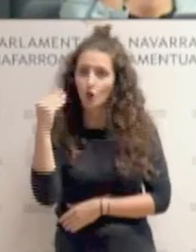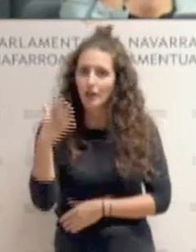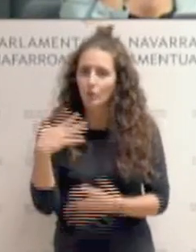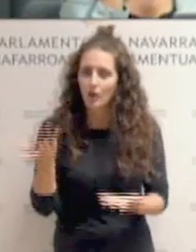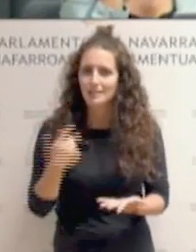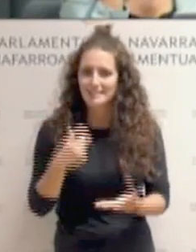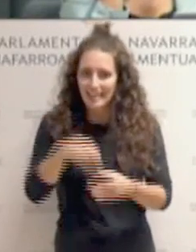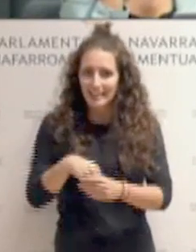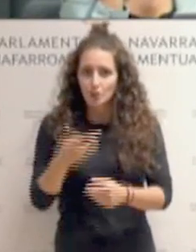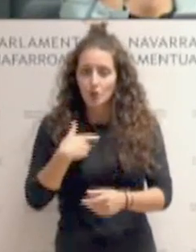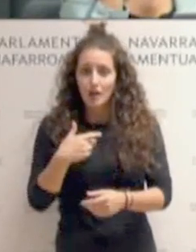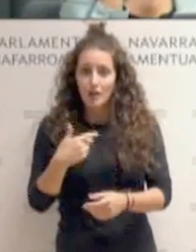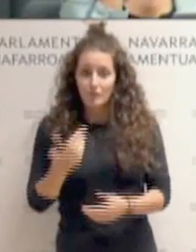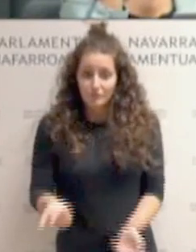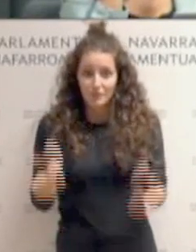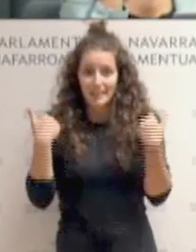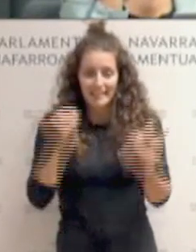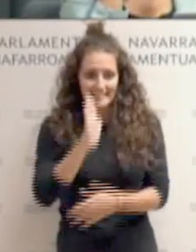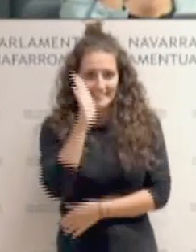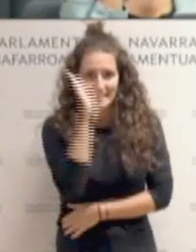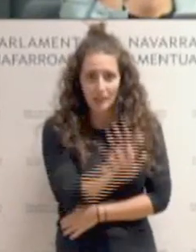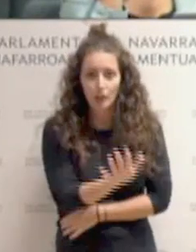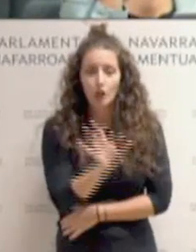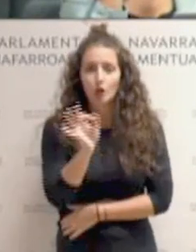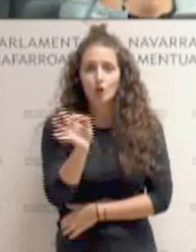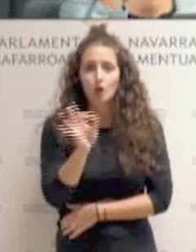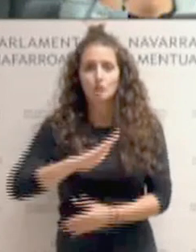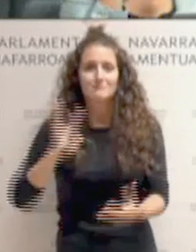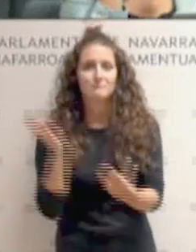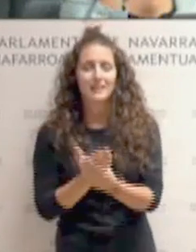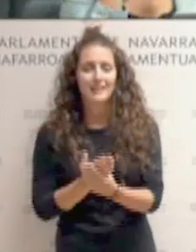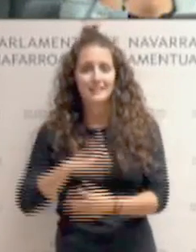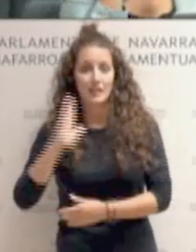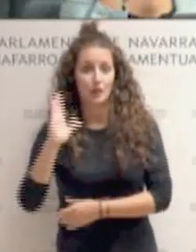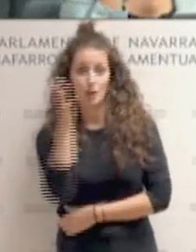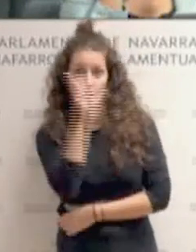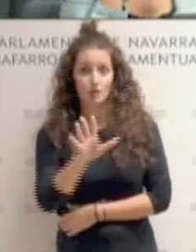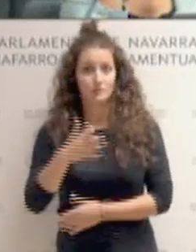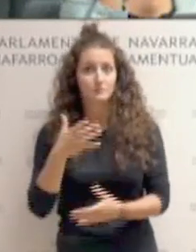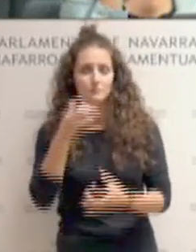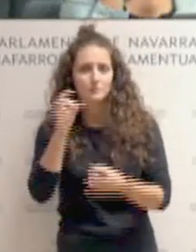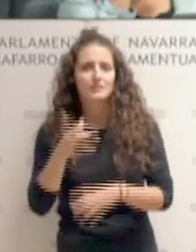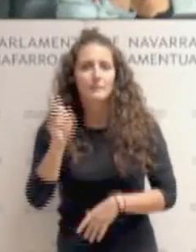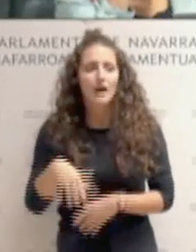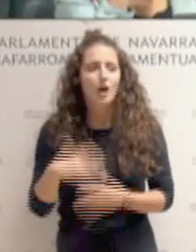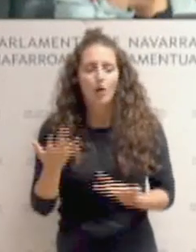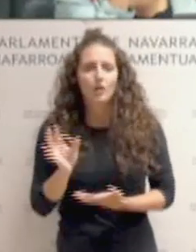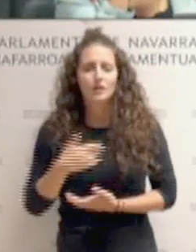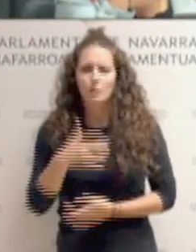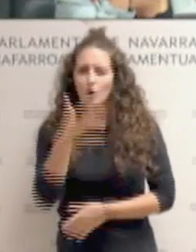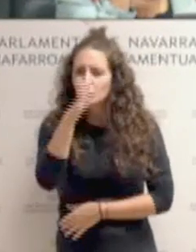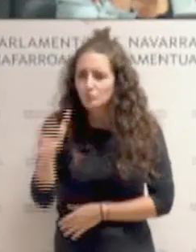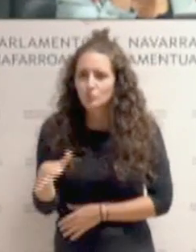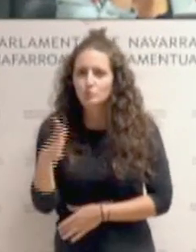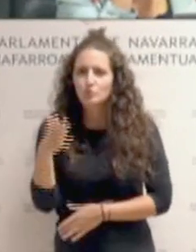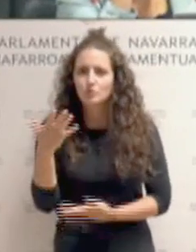va a estar la facultad de sancionar, si va a estar la facultad de incluir los expedientes sancionadores y también, en su caso, la percepción del impunte de las multas, nos parece que